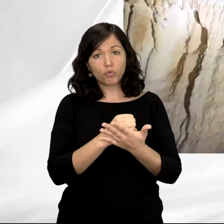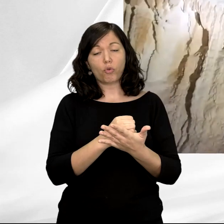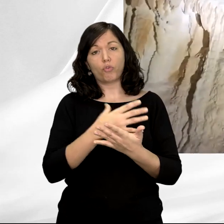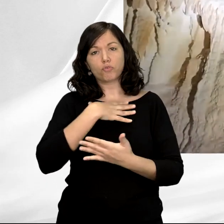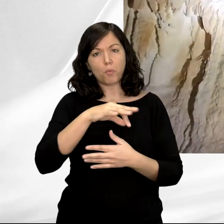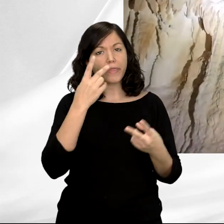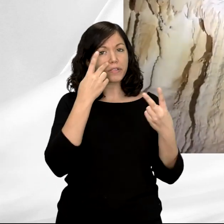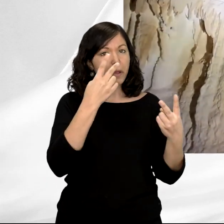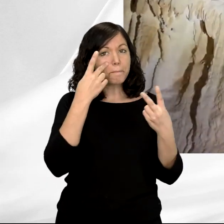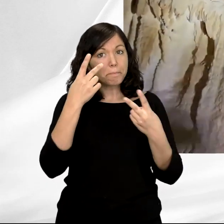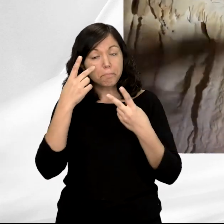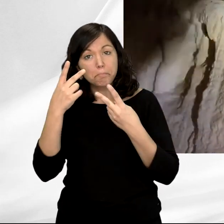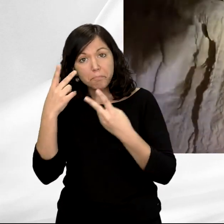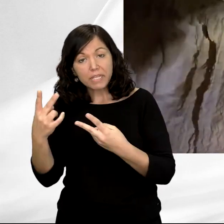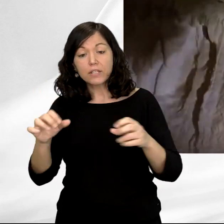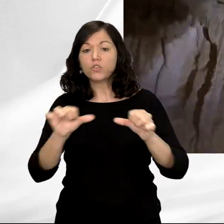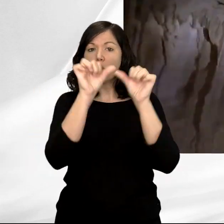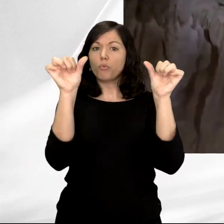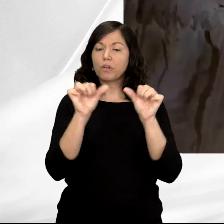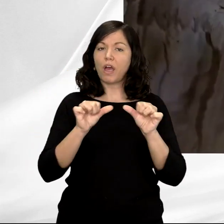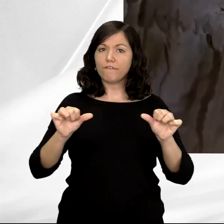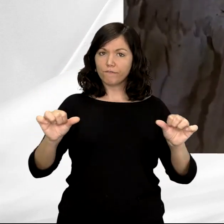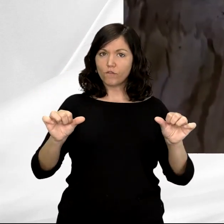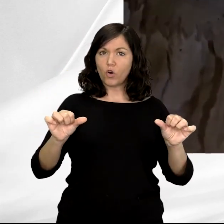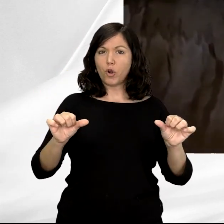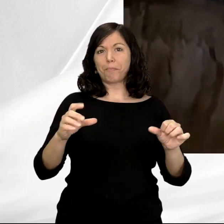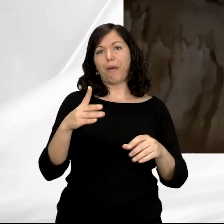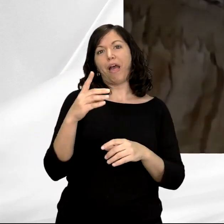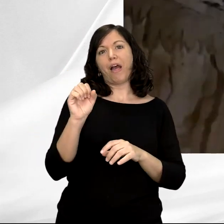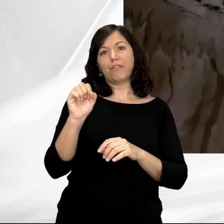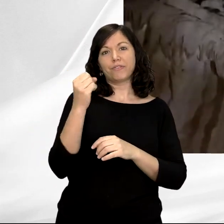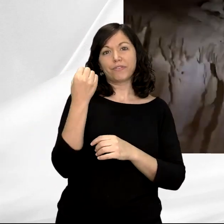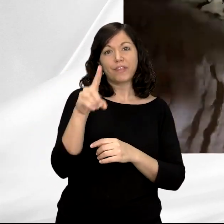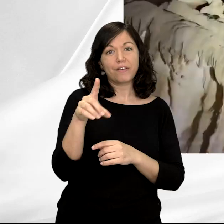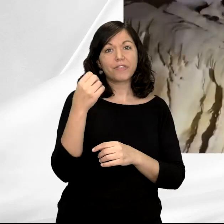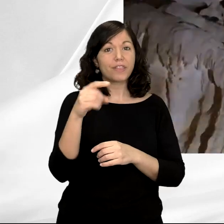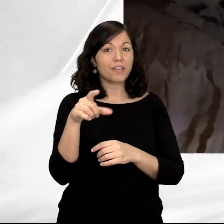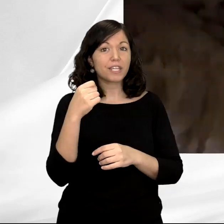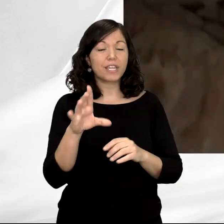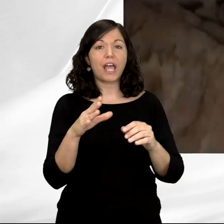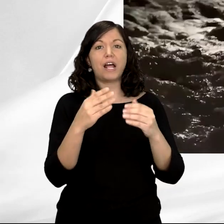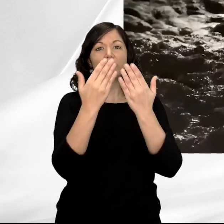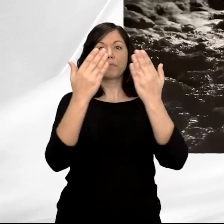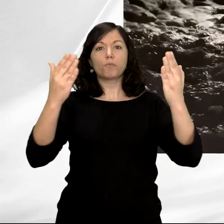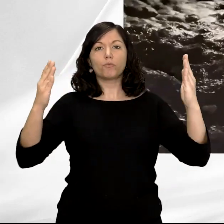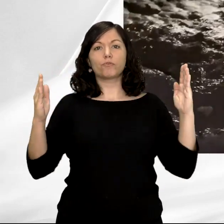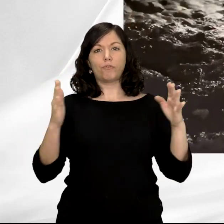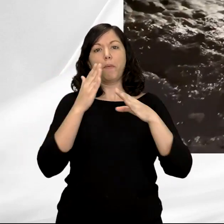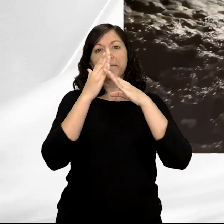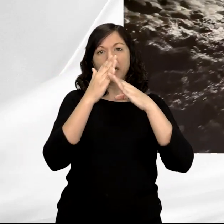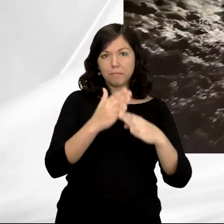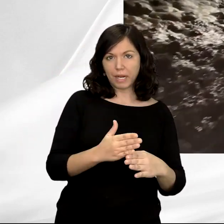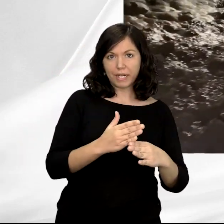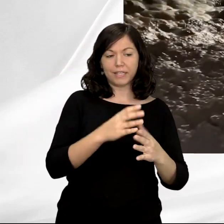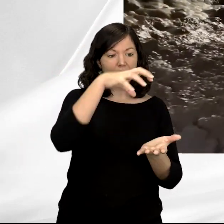vistos de una forma un poco virtual en la exposición permanente del Centro de Arte Rupestre de Tito